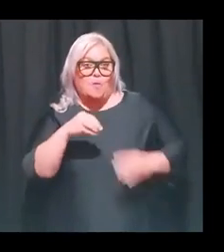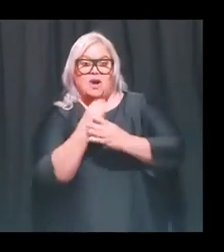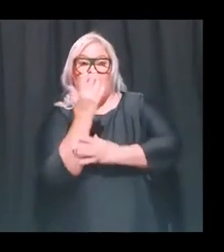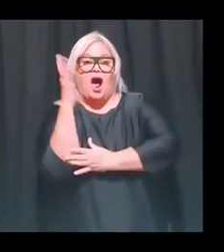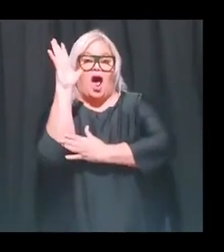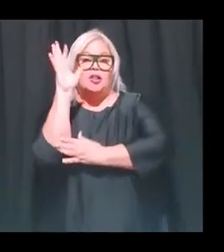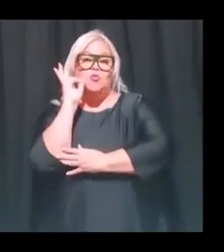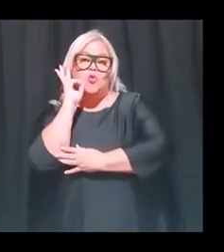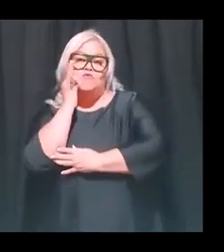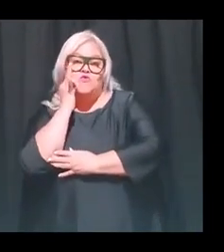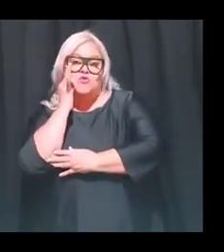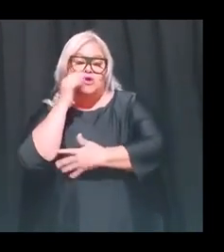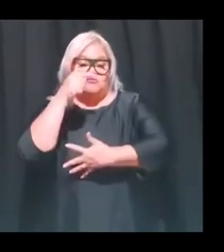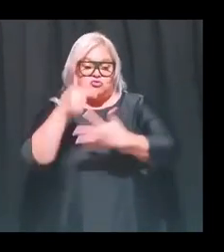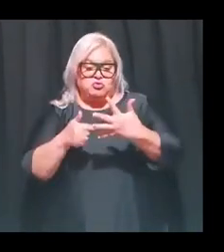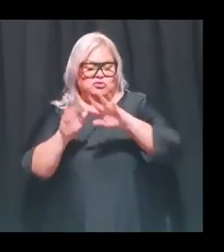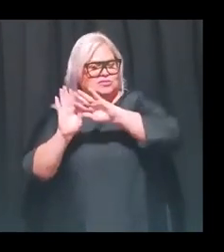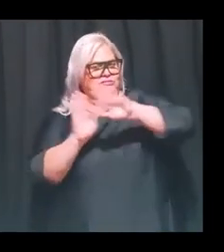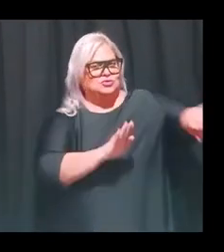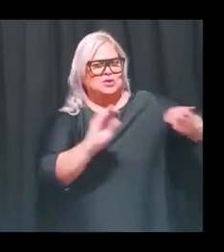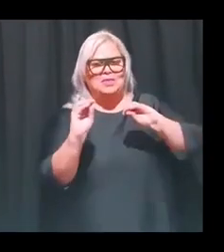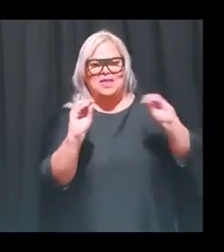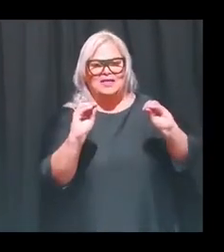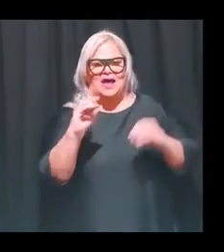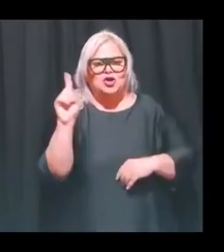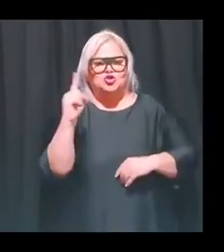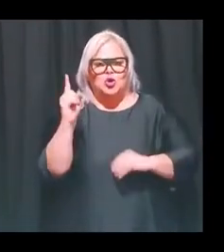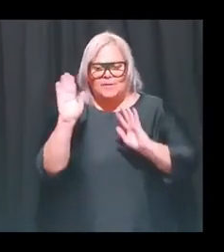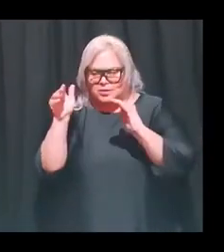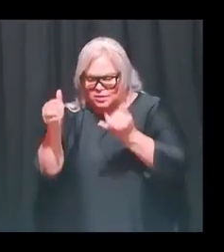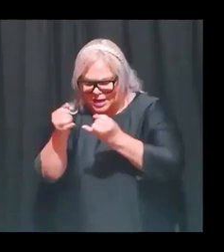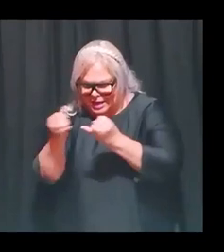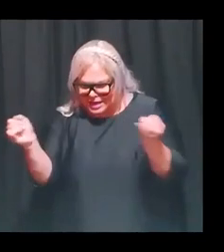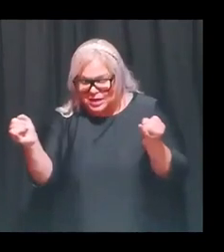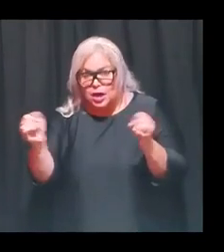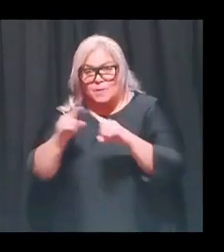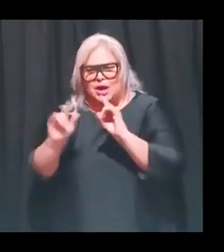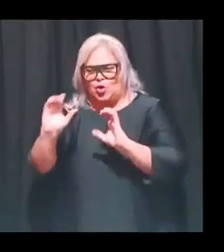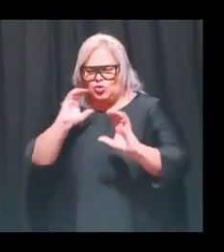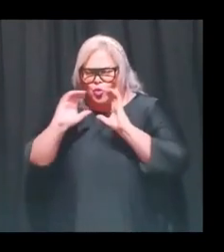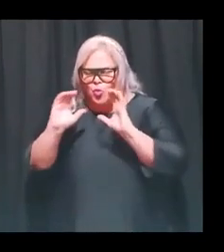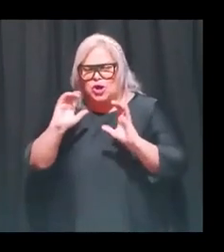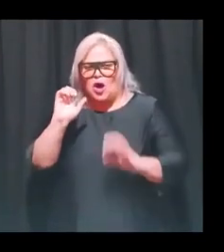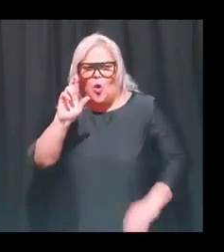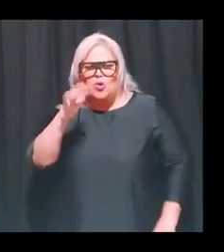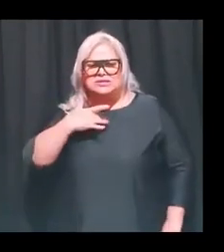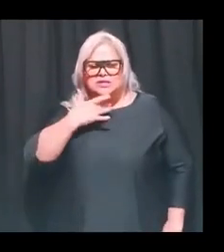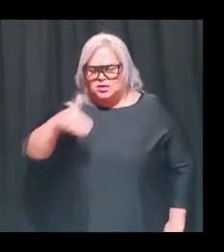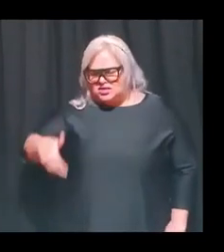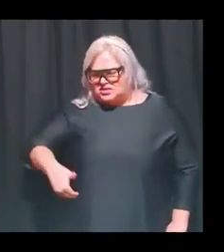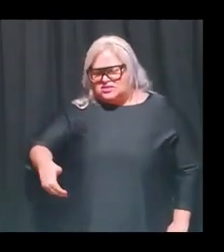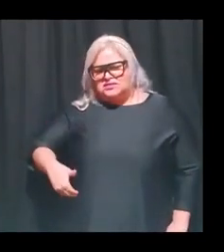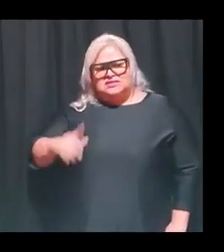frutas de nada, son solamente líneas. Sin embargo, nos comunican que hay como una intuición compartida o alguna